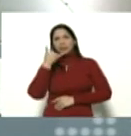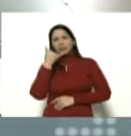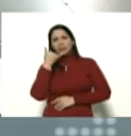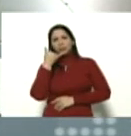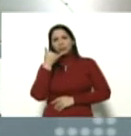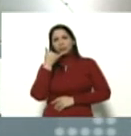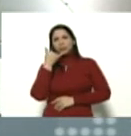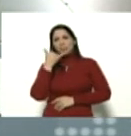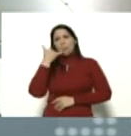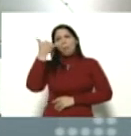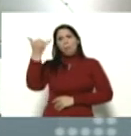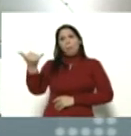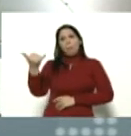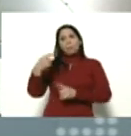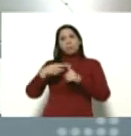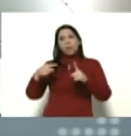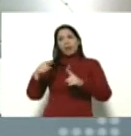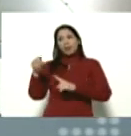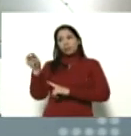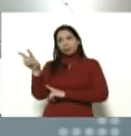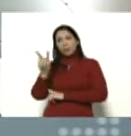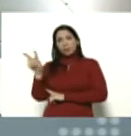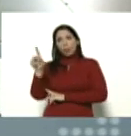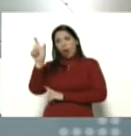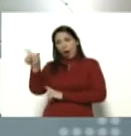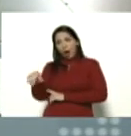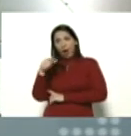y nuestra muchacha tiene veintidós años,